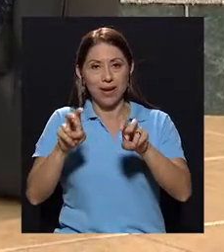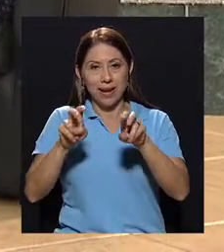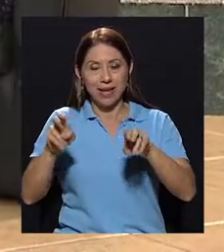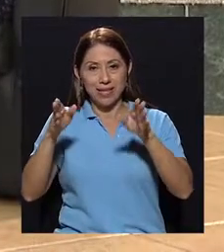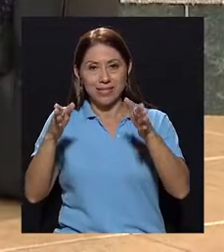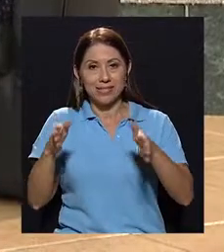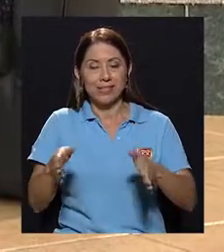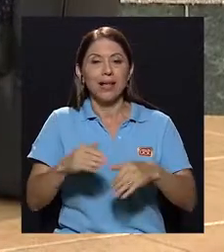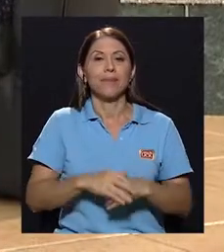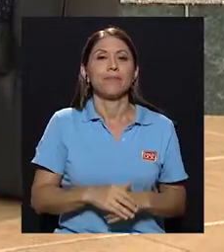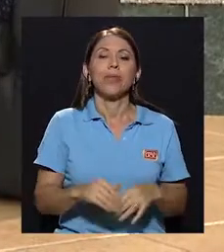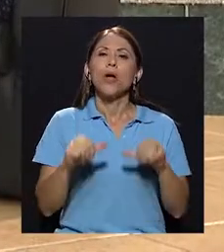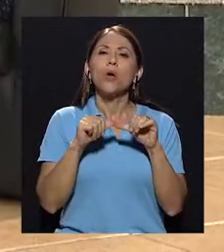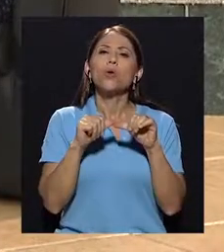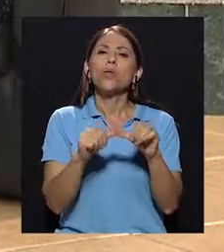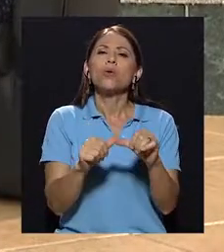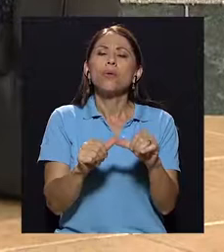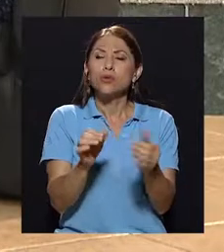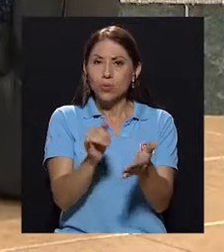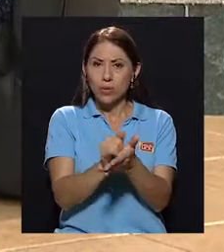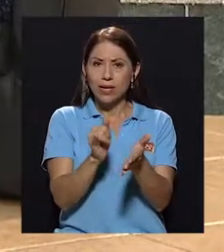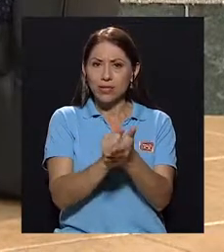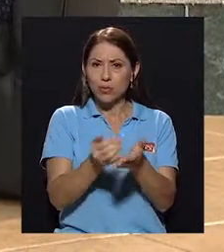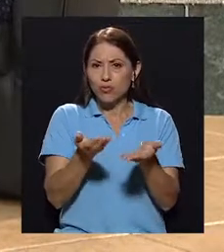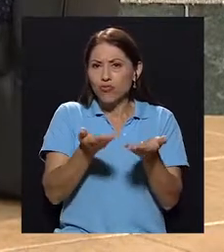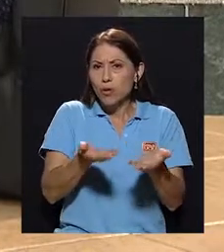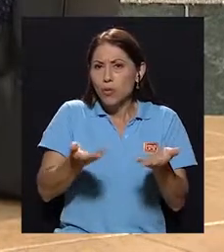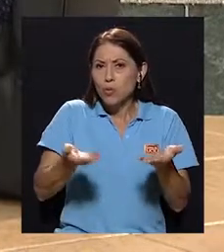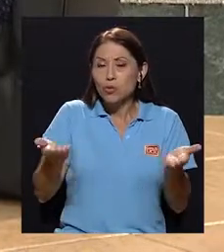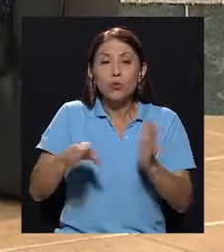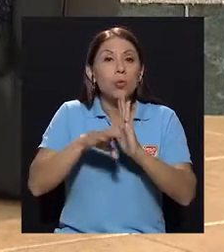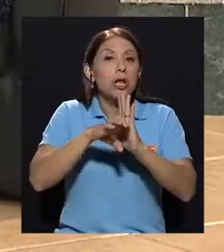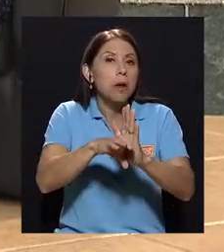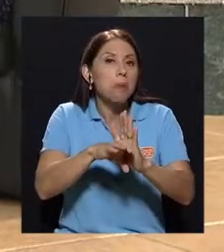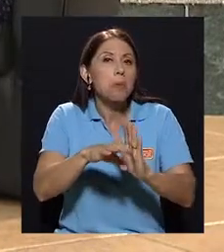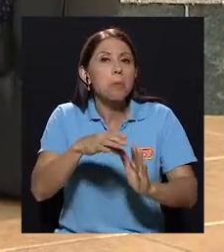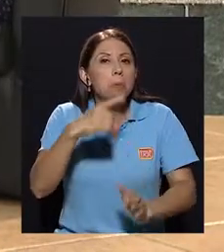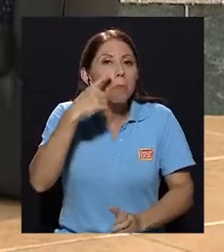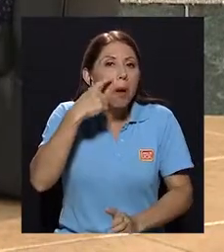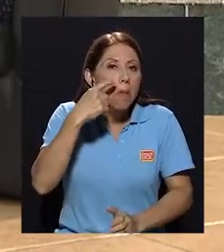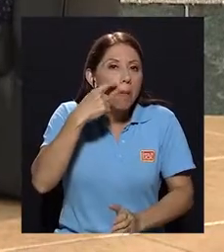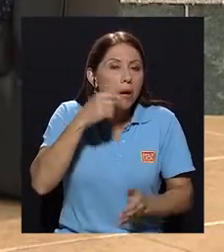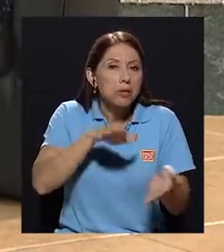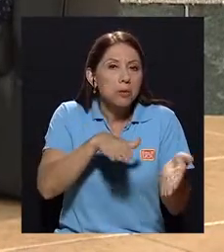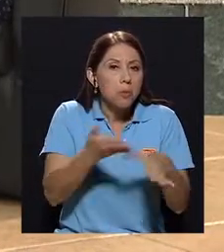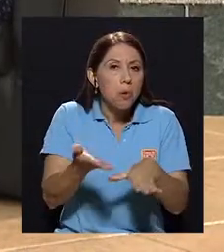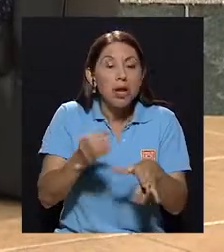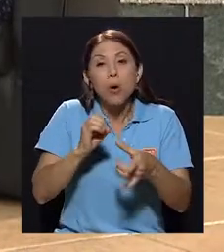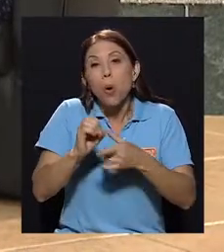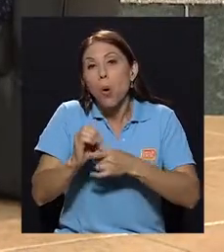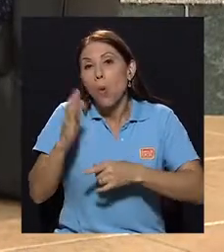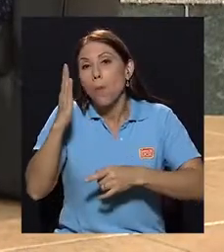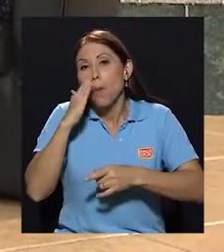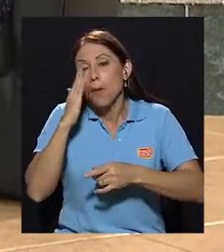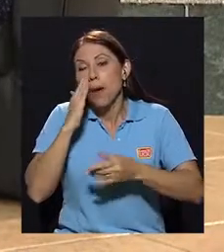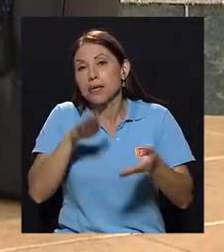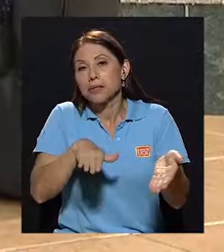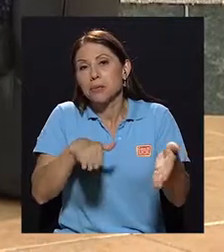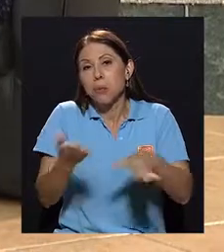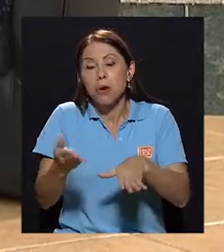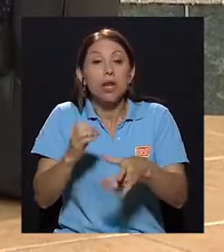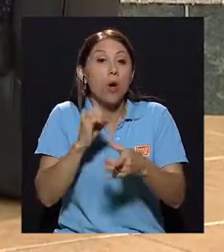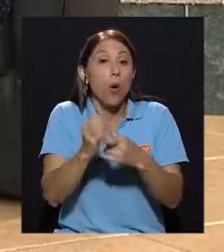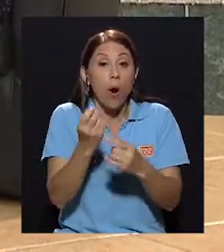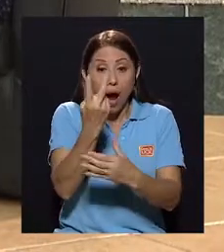esto de los recursos en el caso de que muere un papá, mamá, ambos en niños, niñas qué